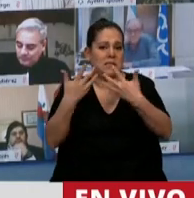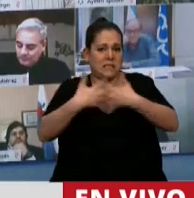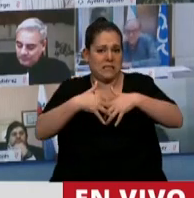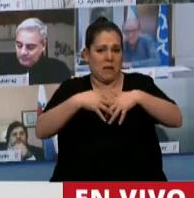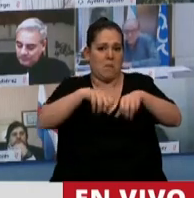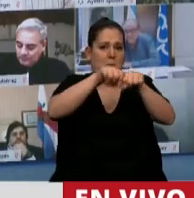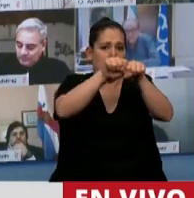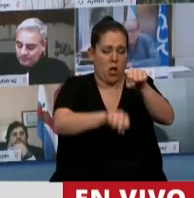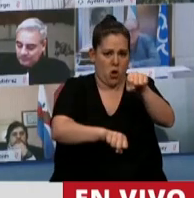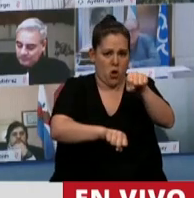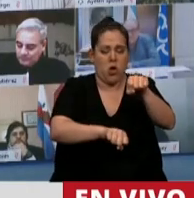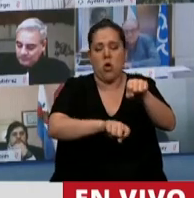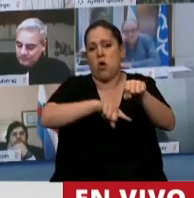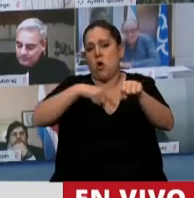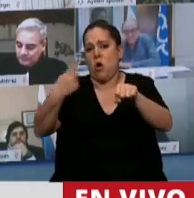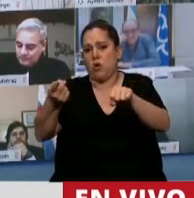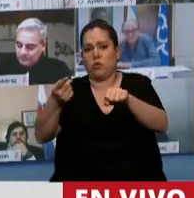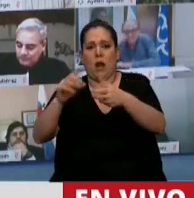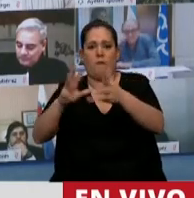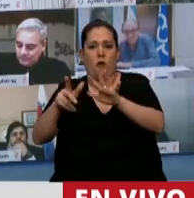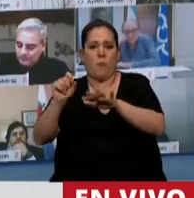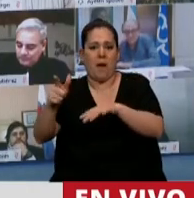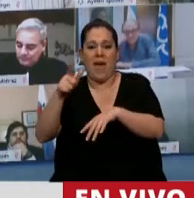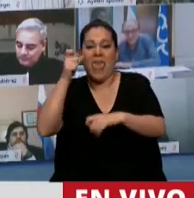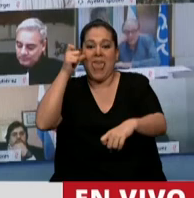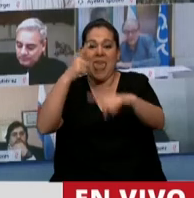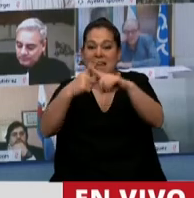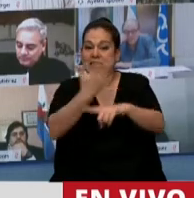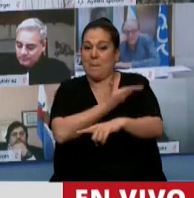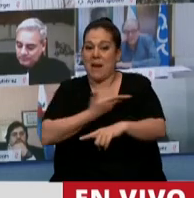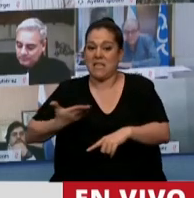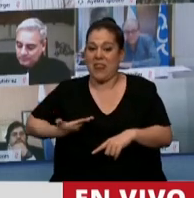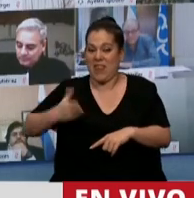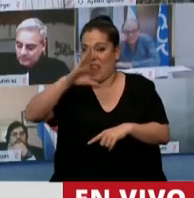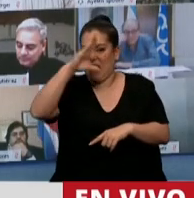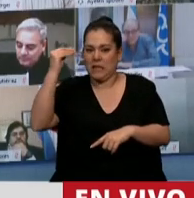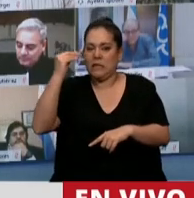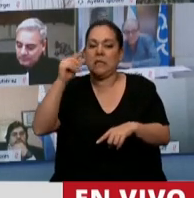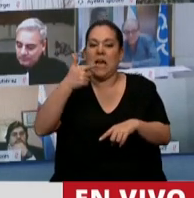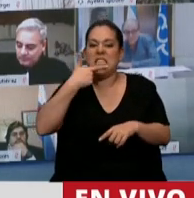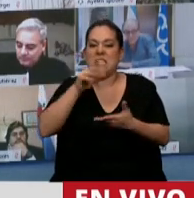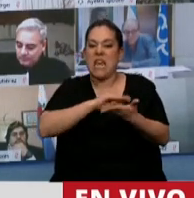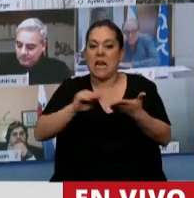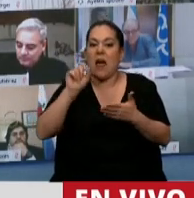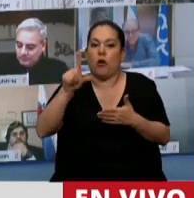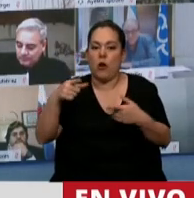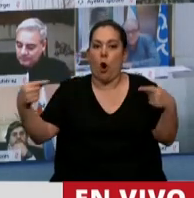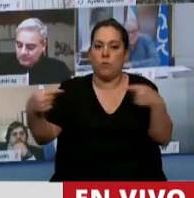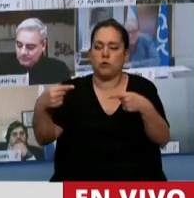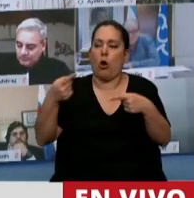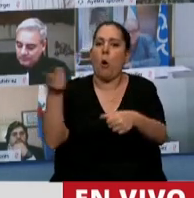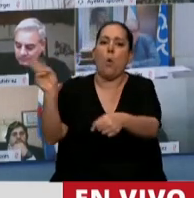lado, por el otro lado le mutea la ex Presidenta a los senadores nuestros el micrófono,